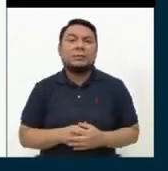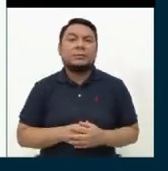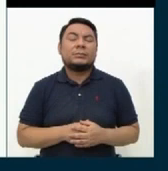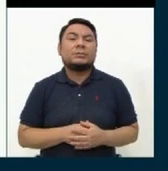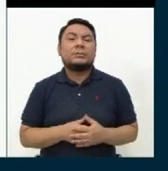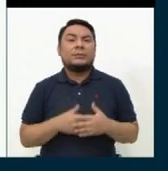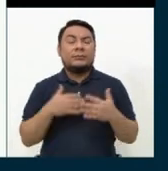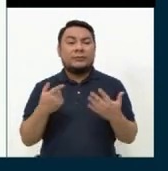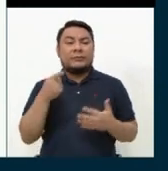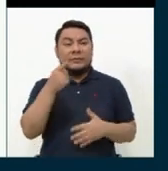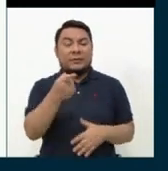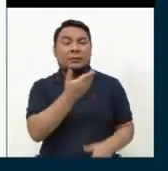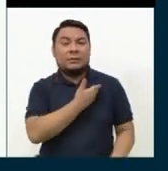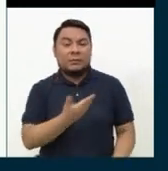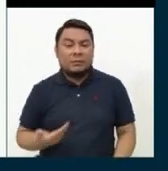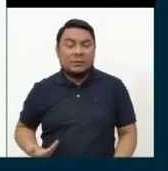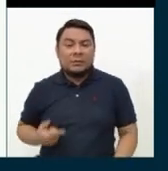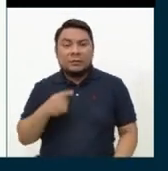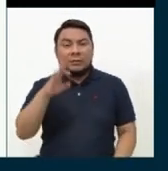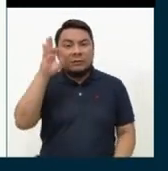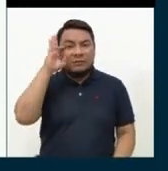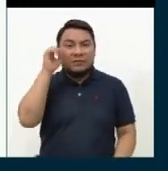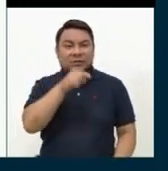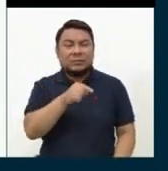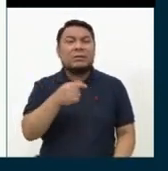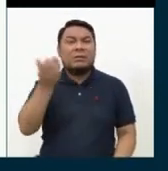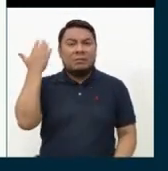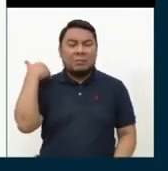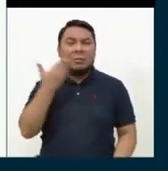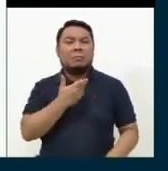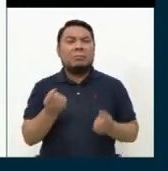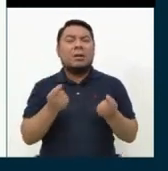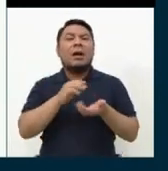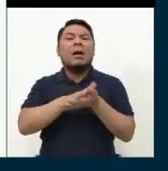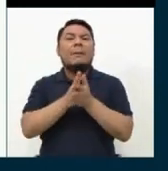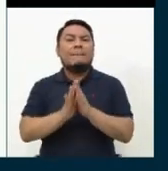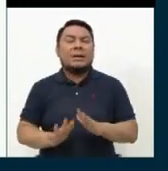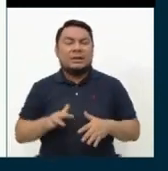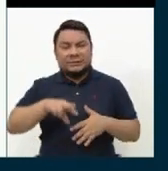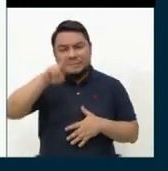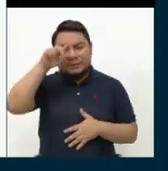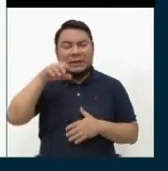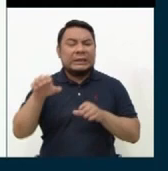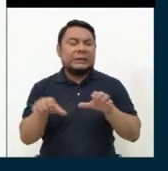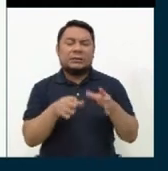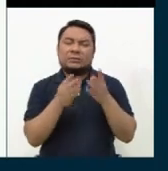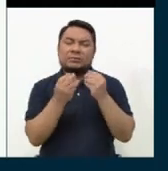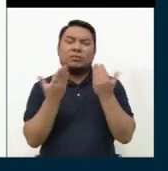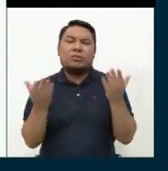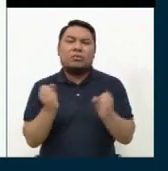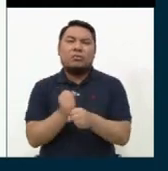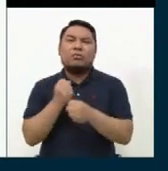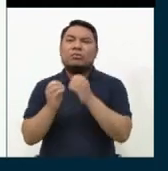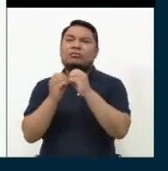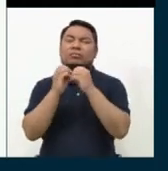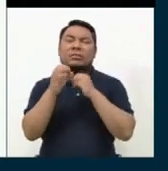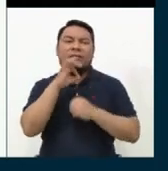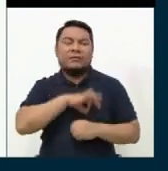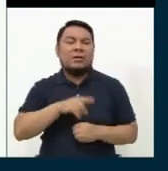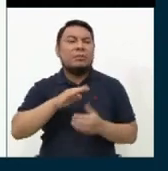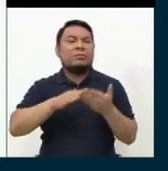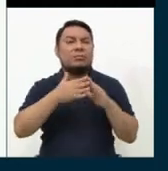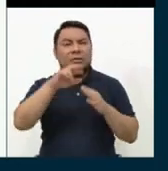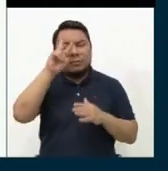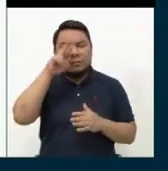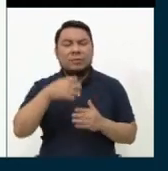ya que el presidente Fujimori nos pacificó el país e hizo muchas obras de bienes sociales a favor del pueblo